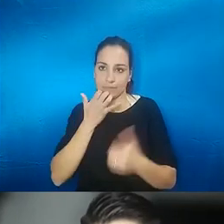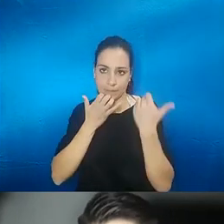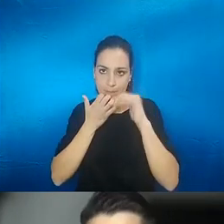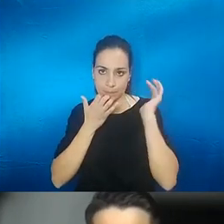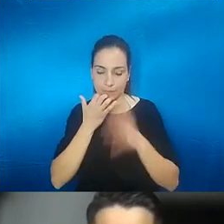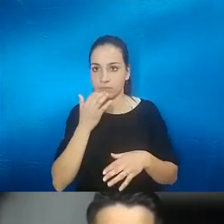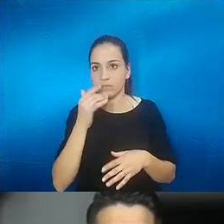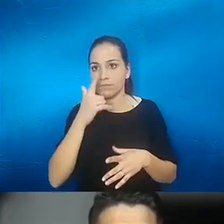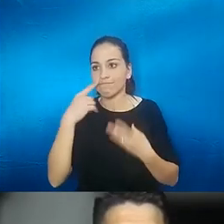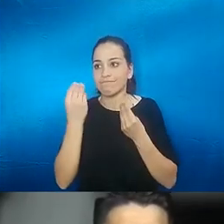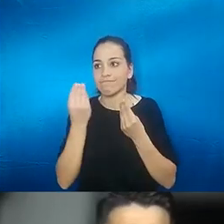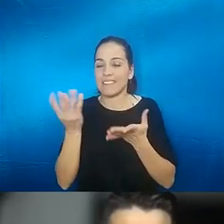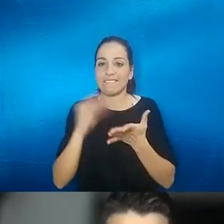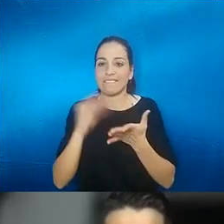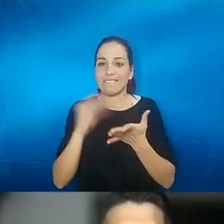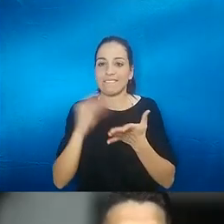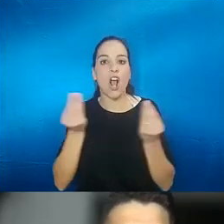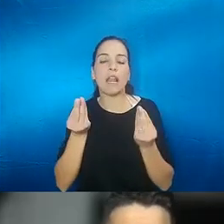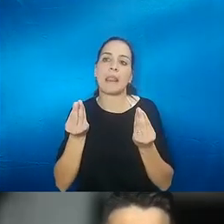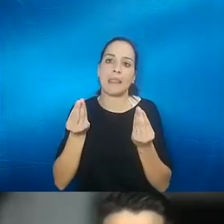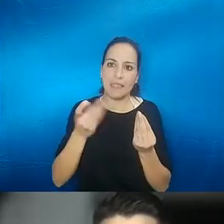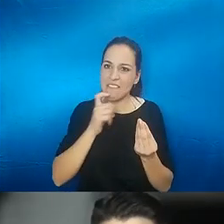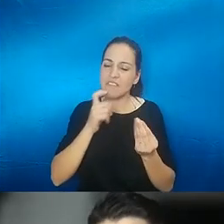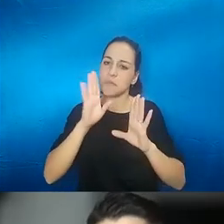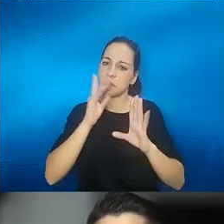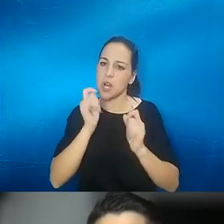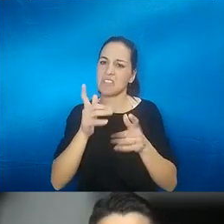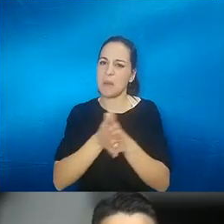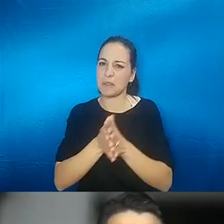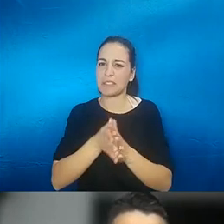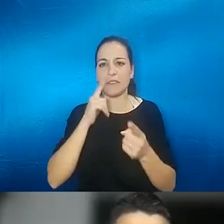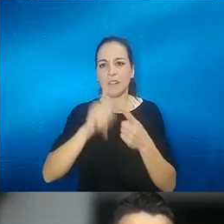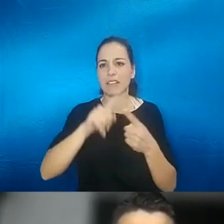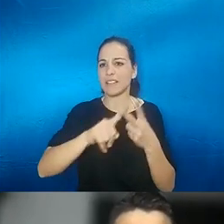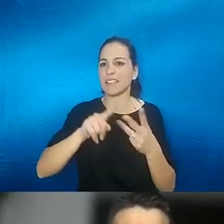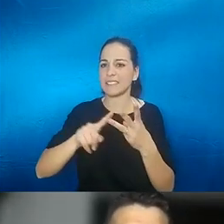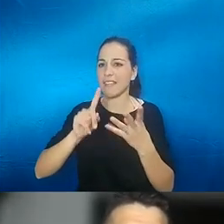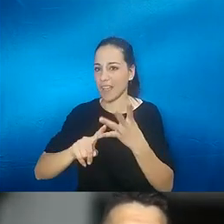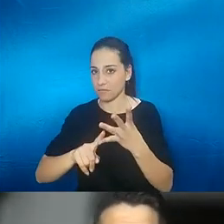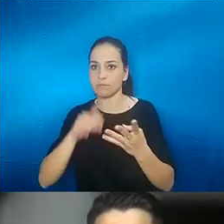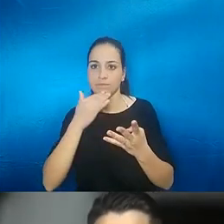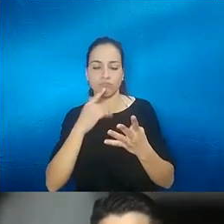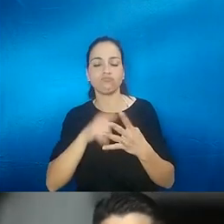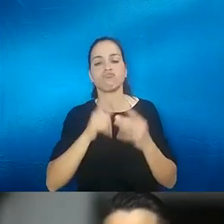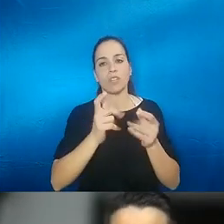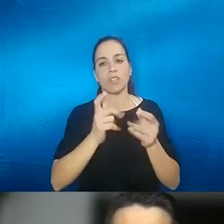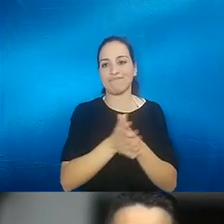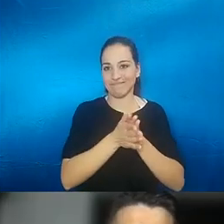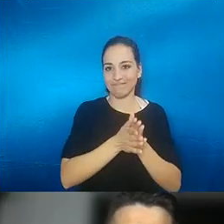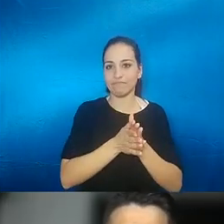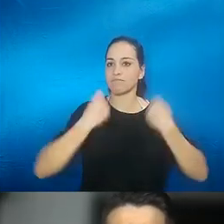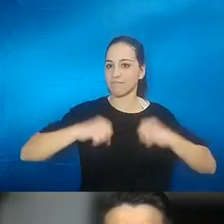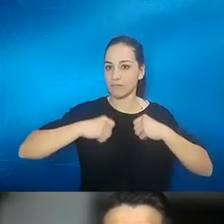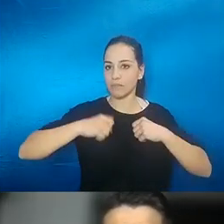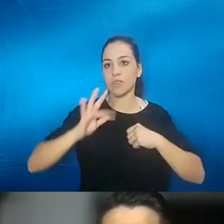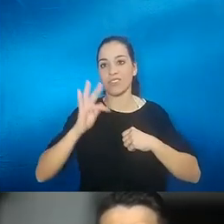esto esto y esto para intentarlo para motivarte pero necesitas apoyo de la asociación y apoyo de un gabinete